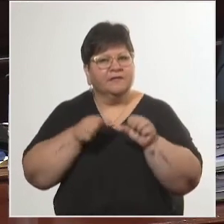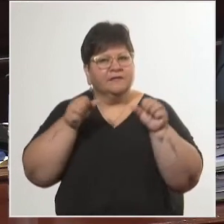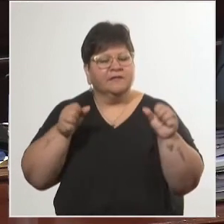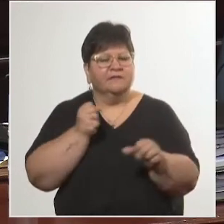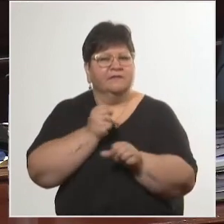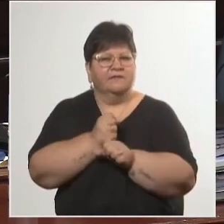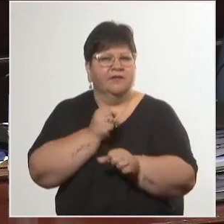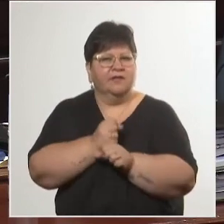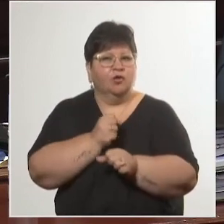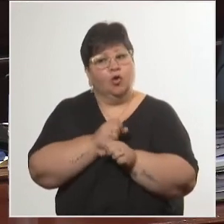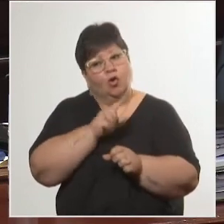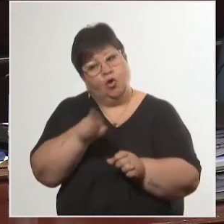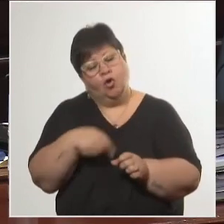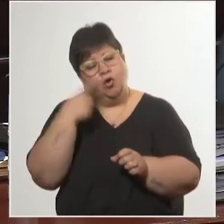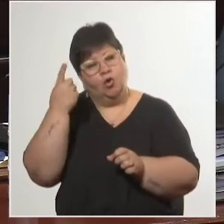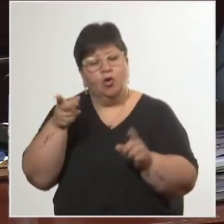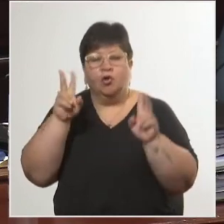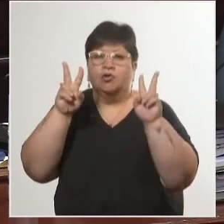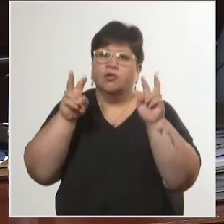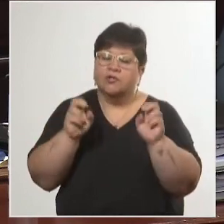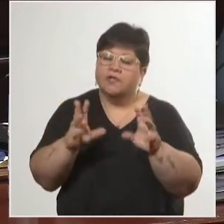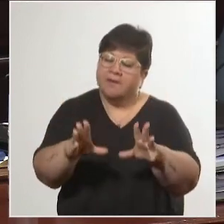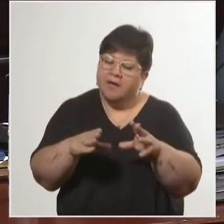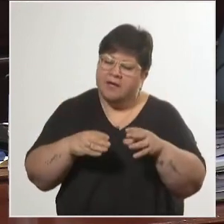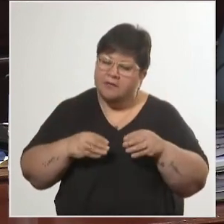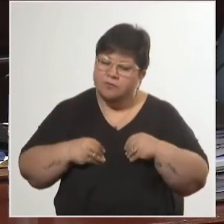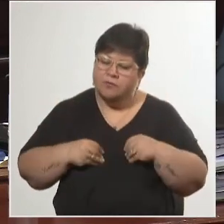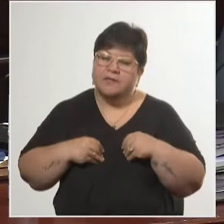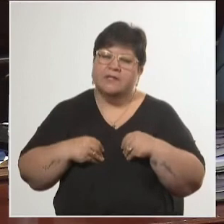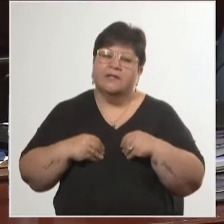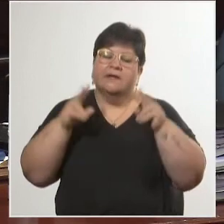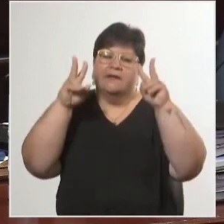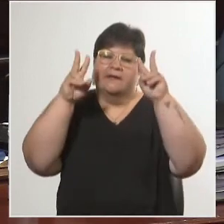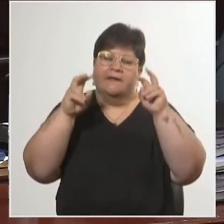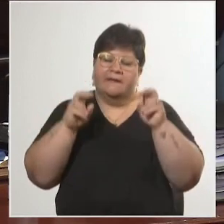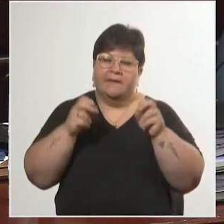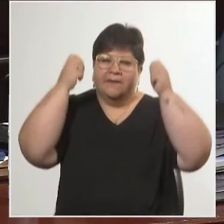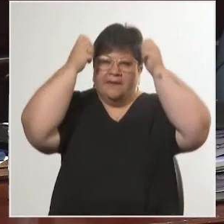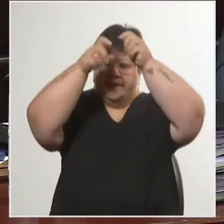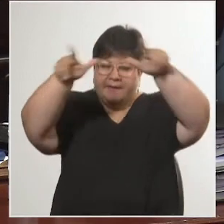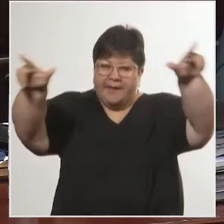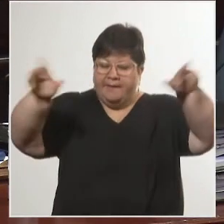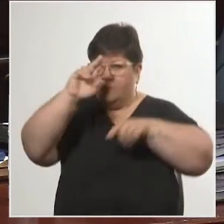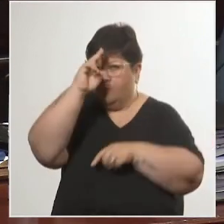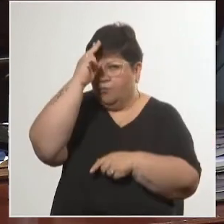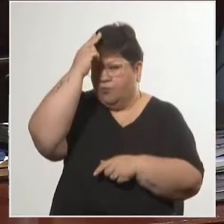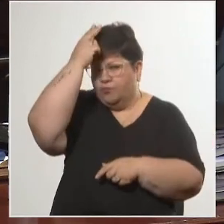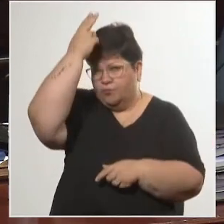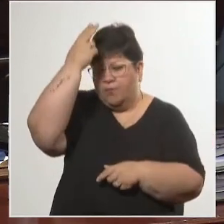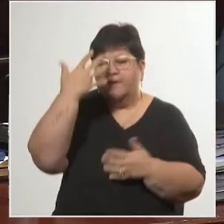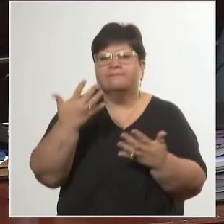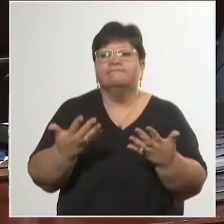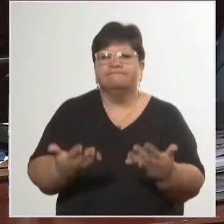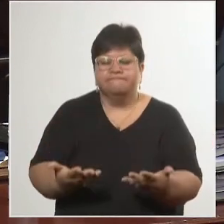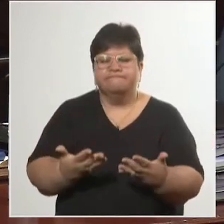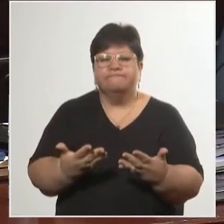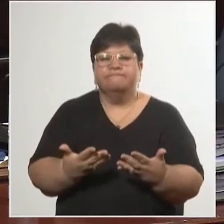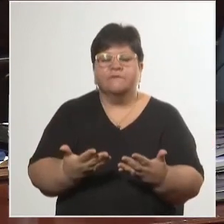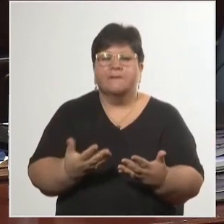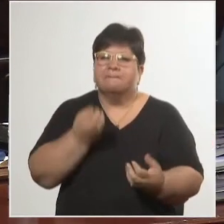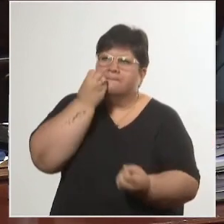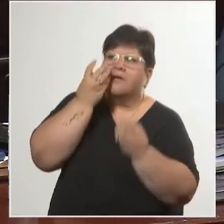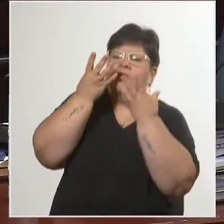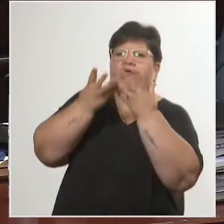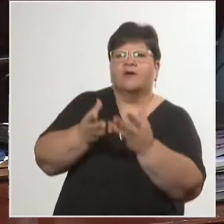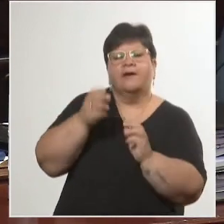Otro tema que tiene que afrontar el Uruguay en materia agropecuaria es que hay que dinamizar el plan agropecuario